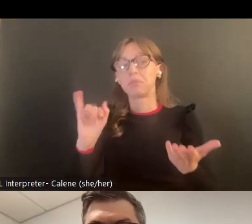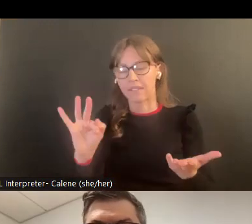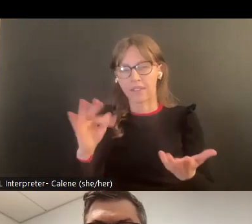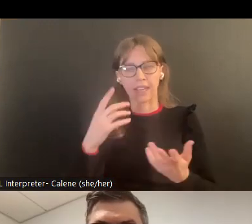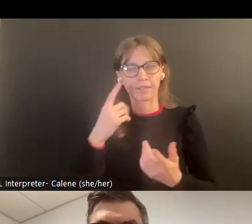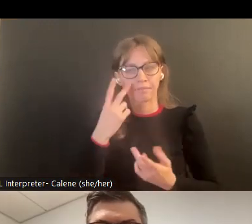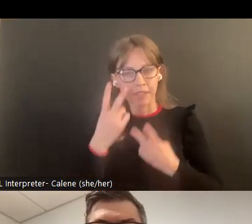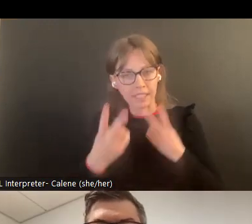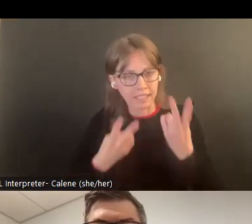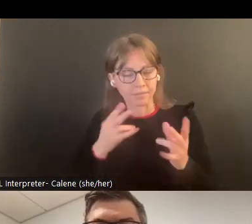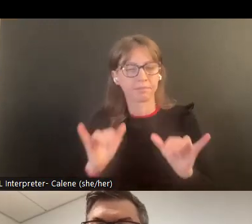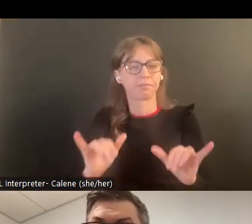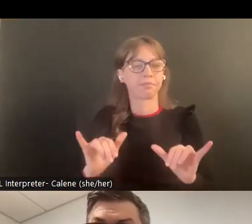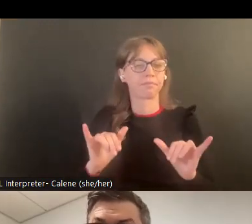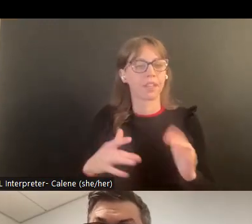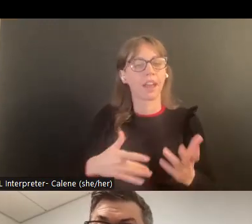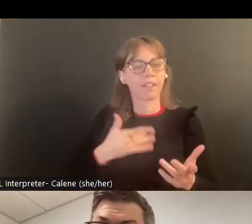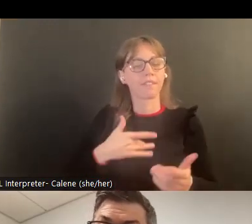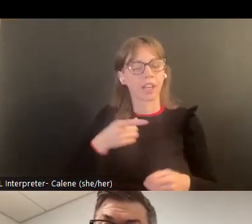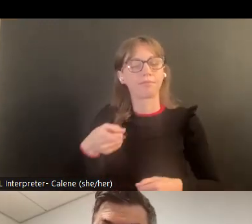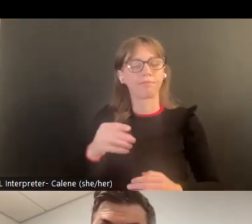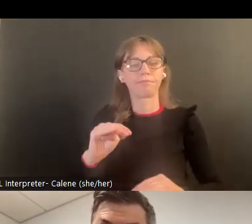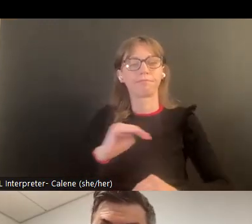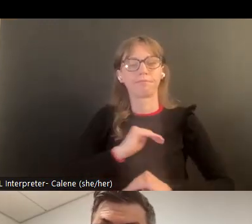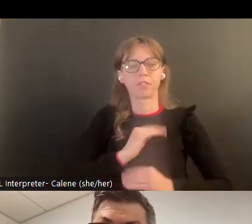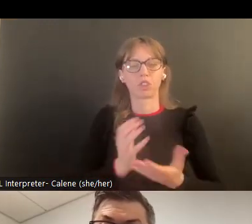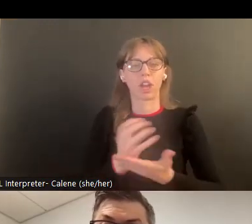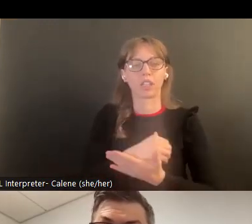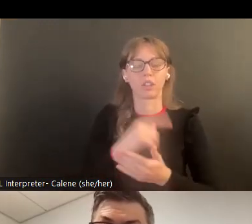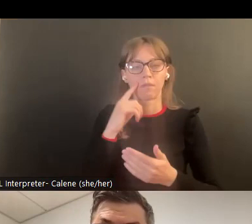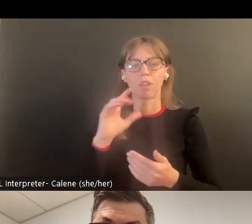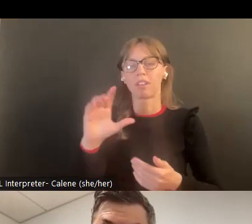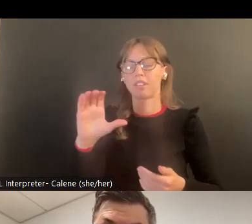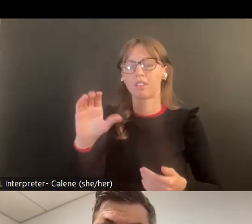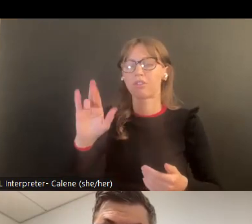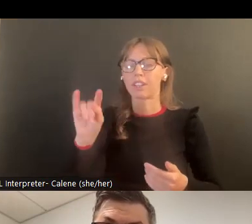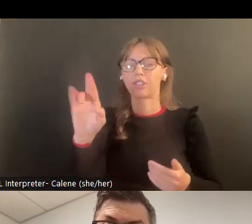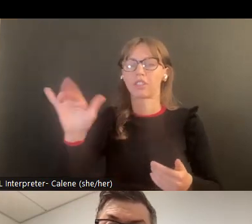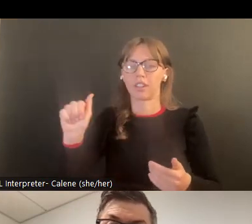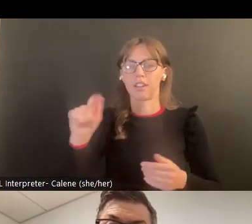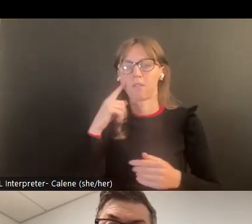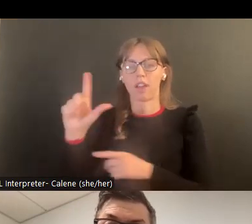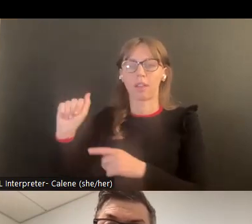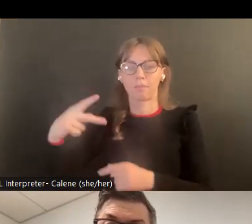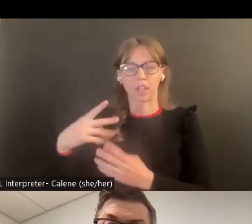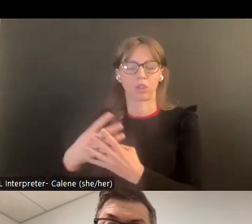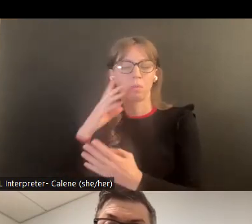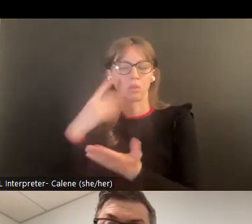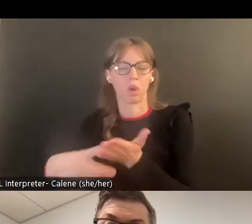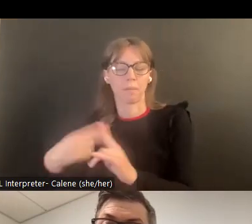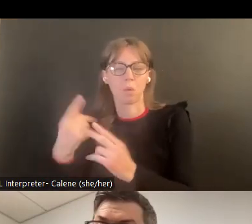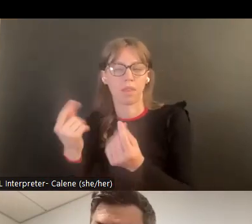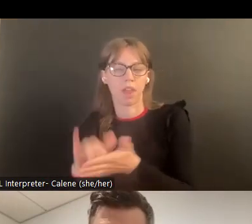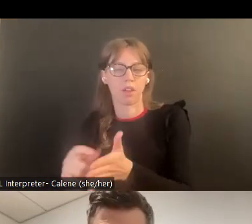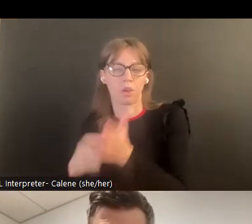si ellos han visto lo que ellos encuentran que entra en el criterio de ser un asesoramiento del LAP,